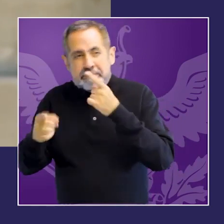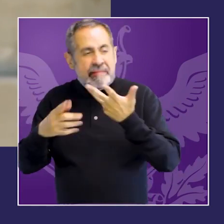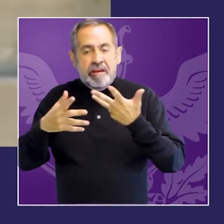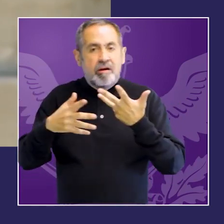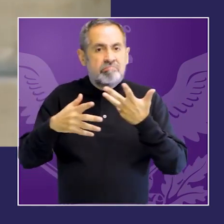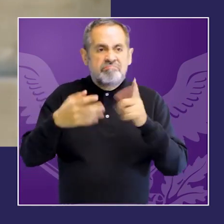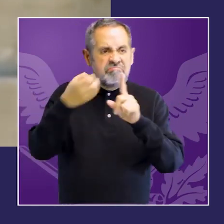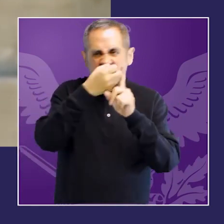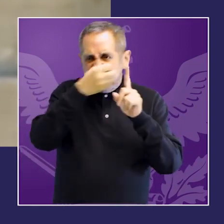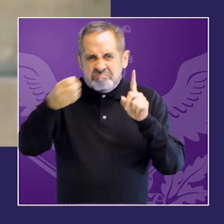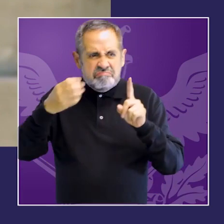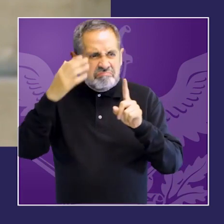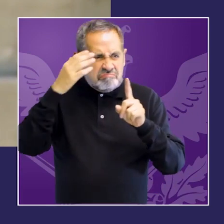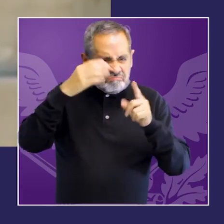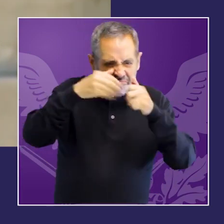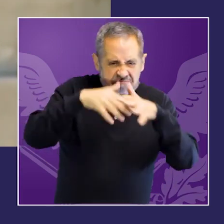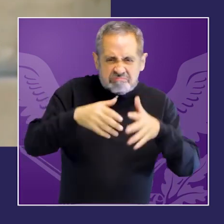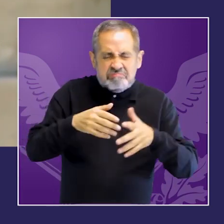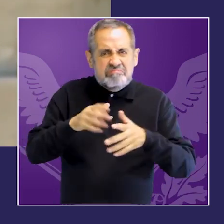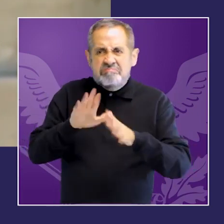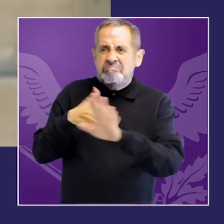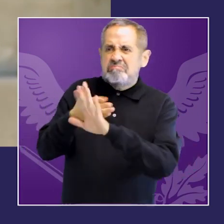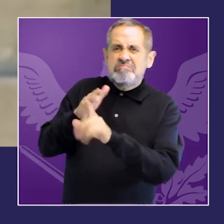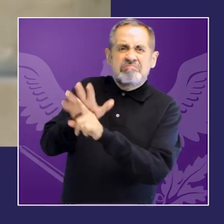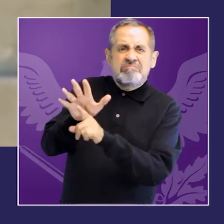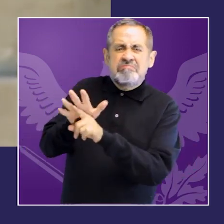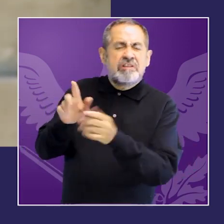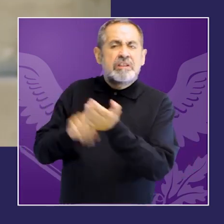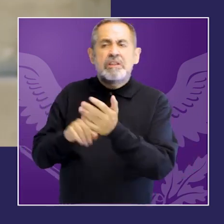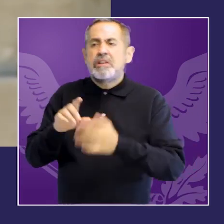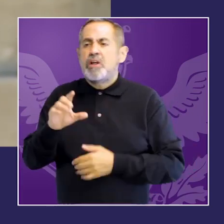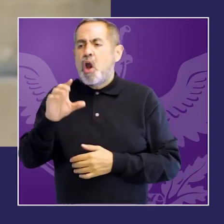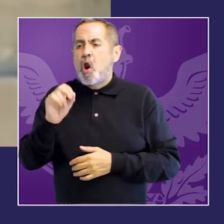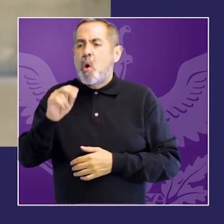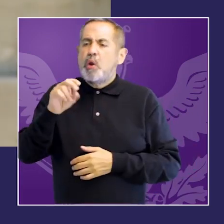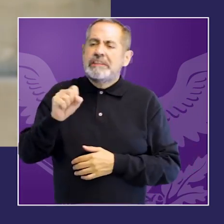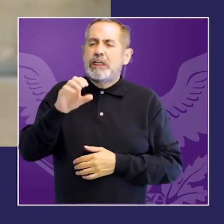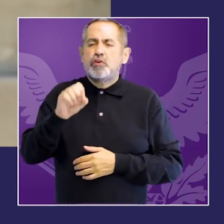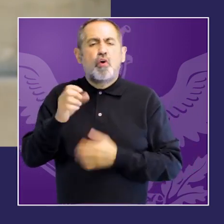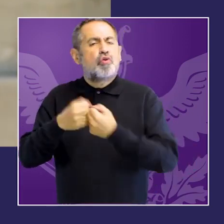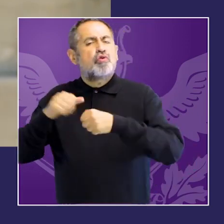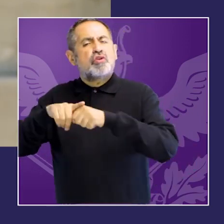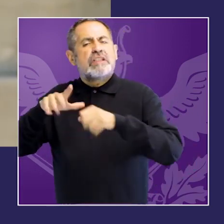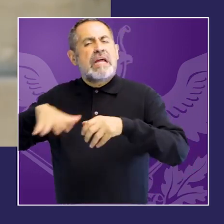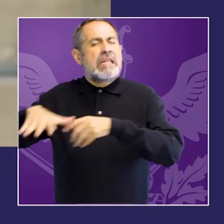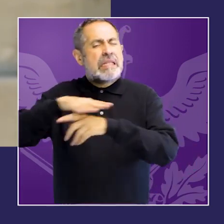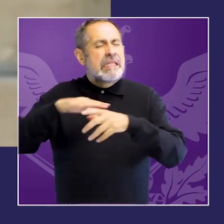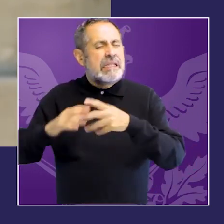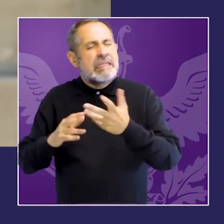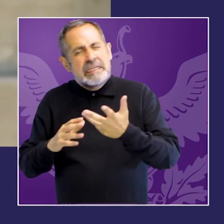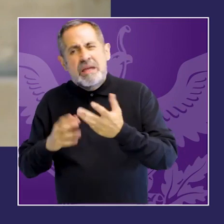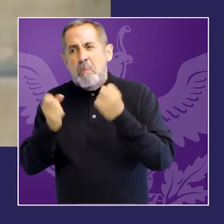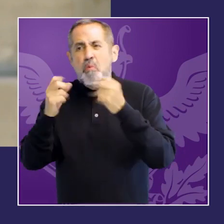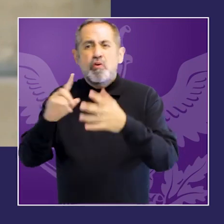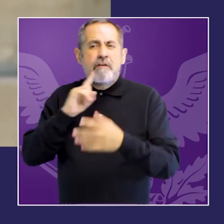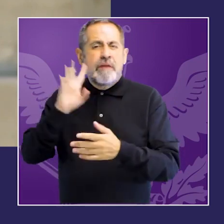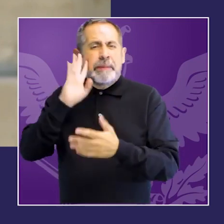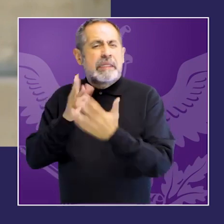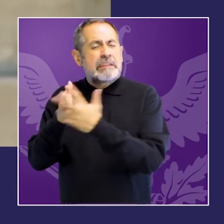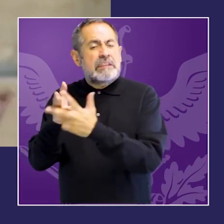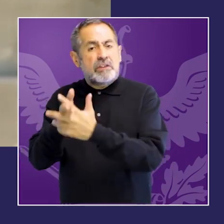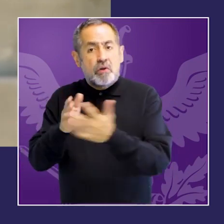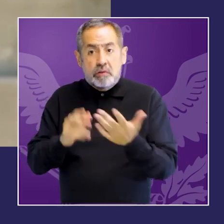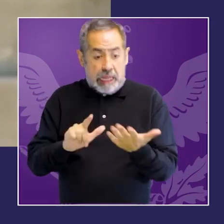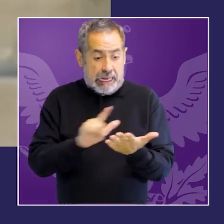tuvieron estas figuras de femicidio, feminicidio, cuando empezaron a promover su sanción en nuestra región, desde el ámbito jurídico-penal,